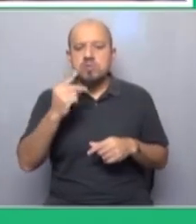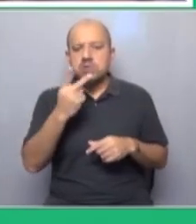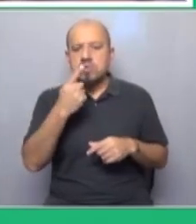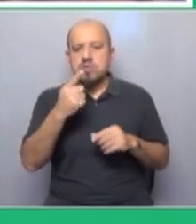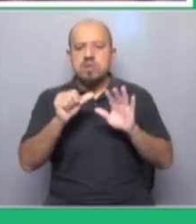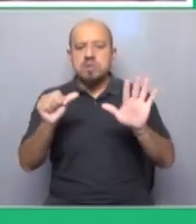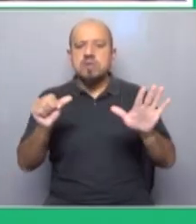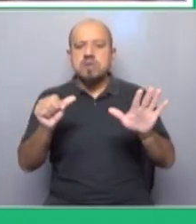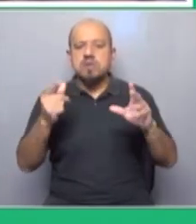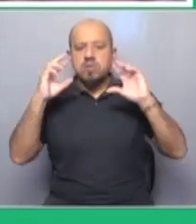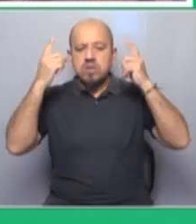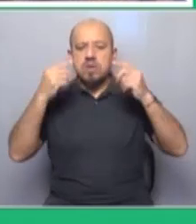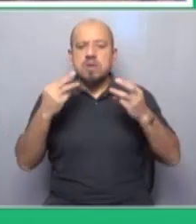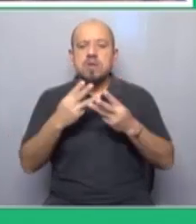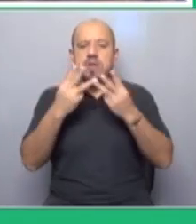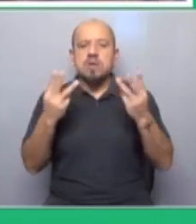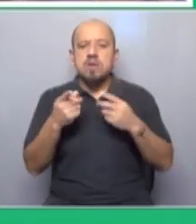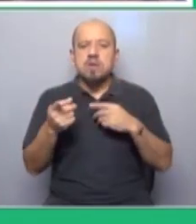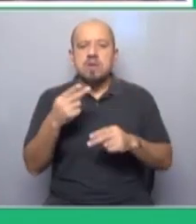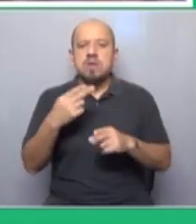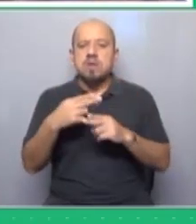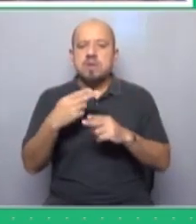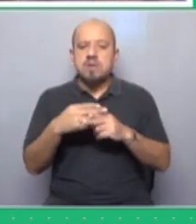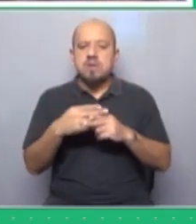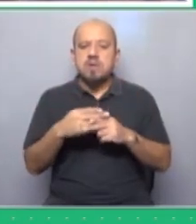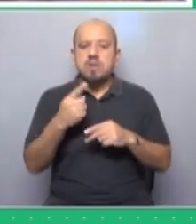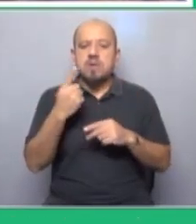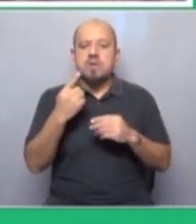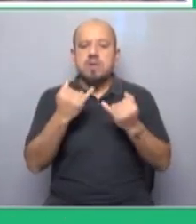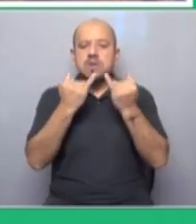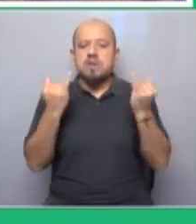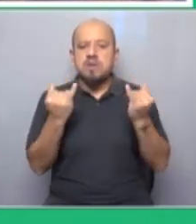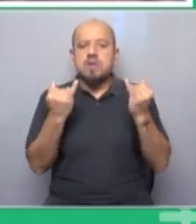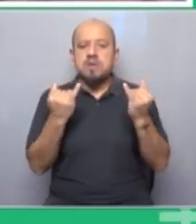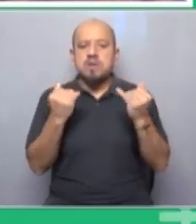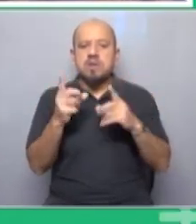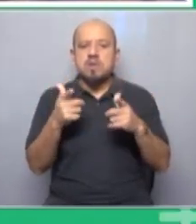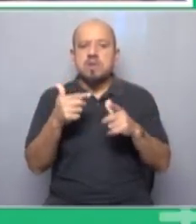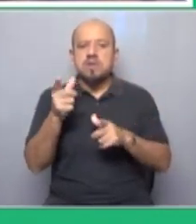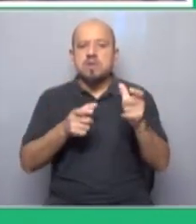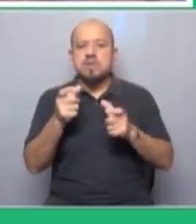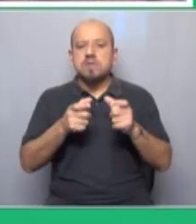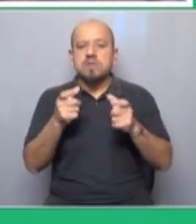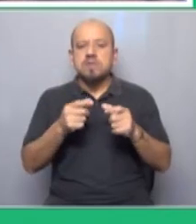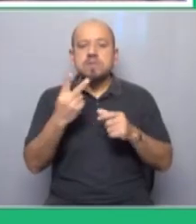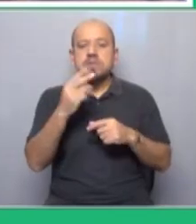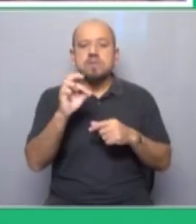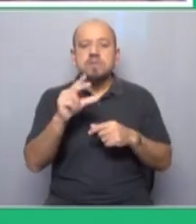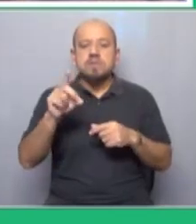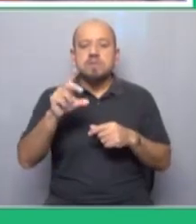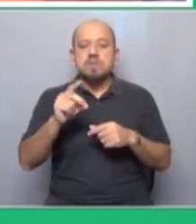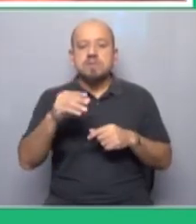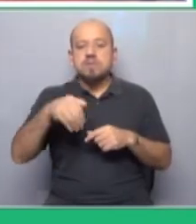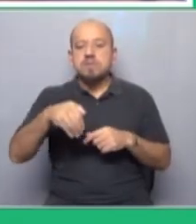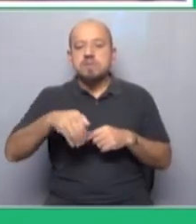una huelga general en Estados Unidos que se llamaba Un Día Sin Un Inmigrante. Y participaron entre 20 y 30 millones de